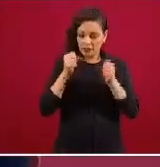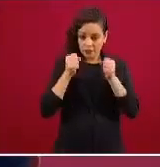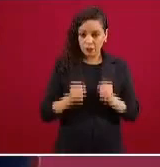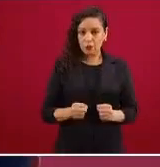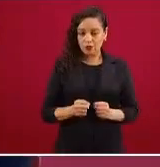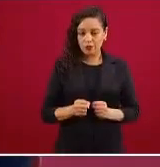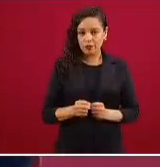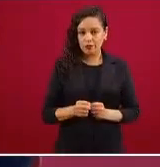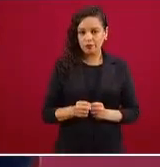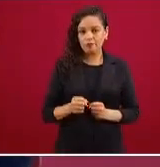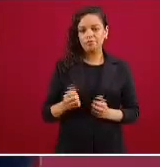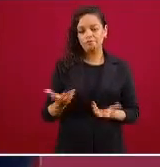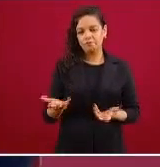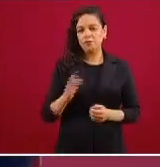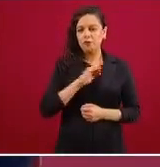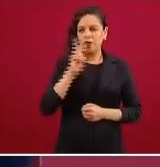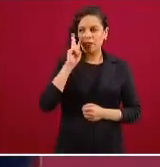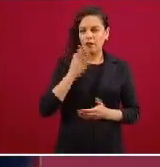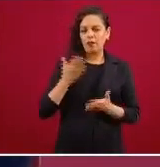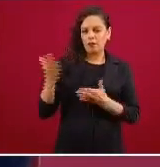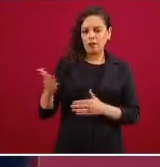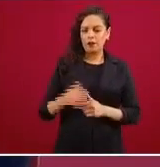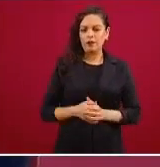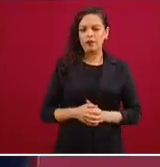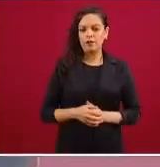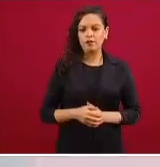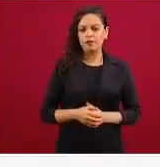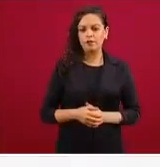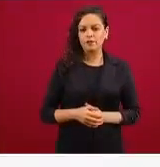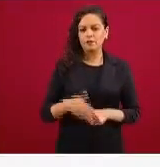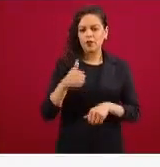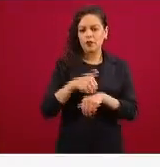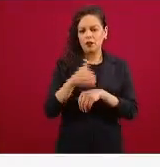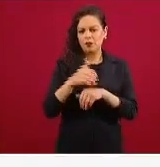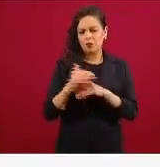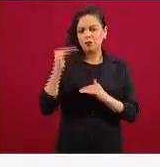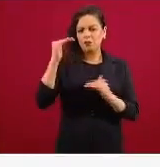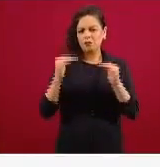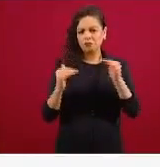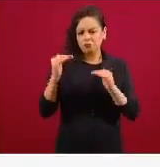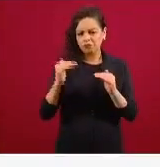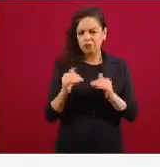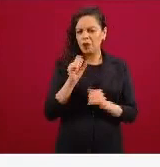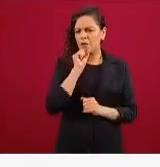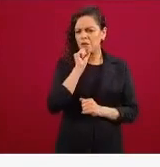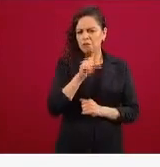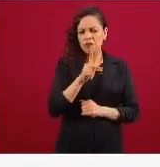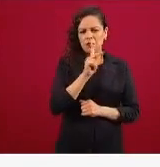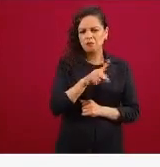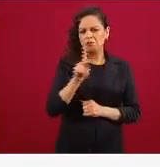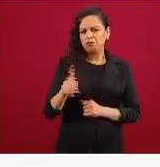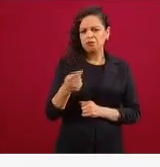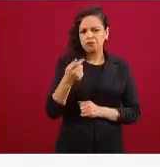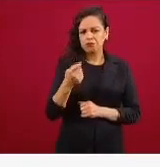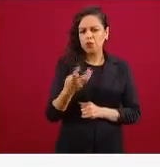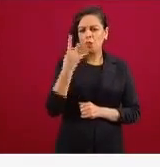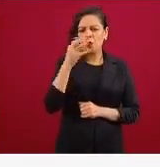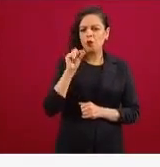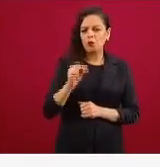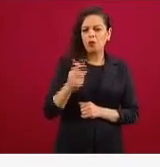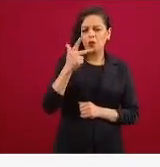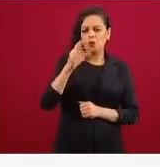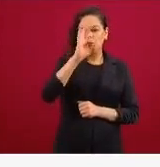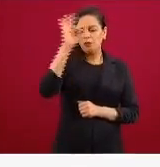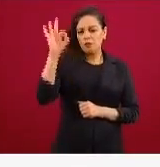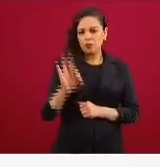más o menos se ha mantenido en la misma distribución en los mismos porcentajes con casi 4.8%